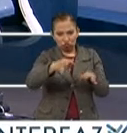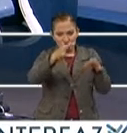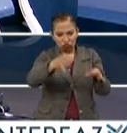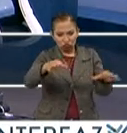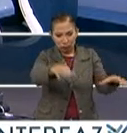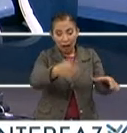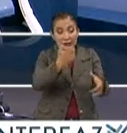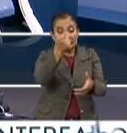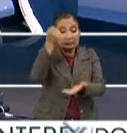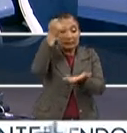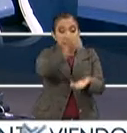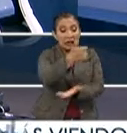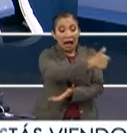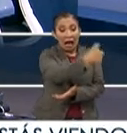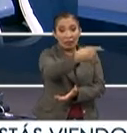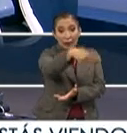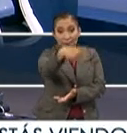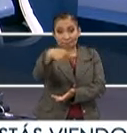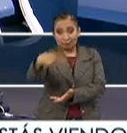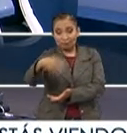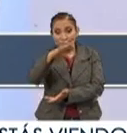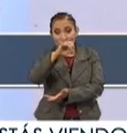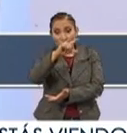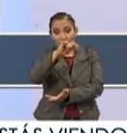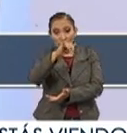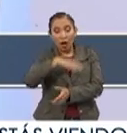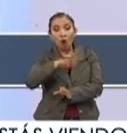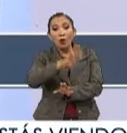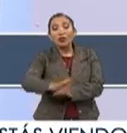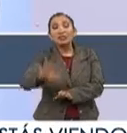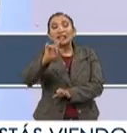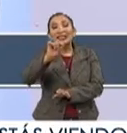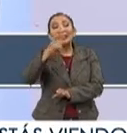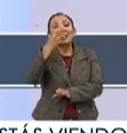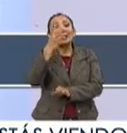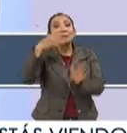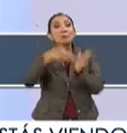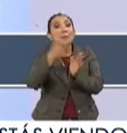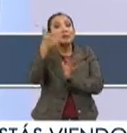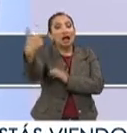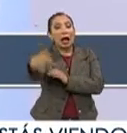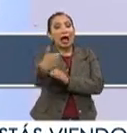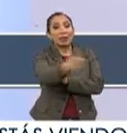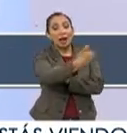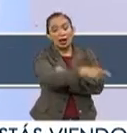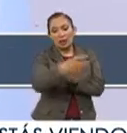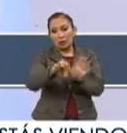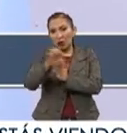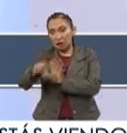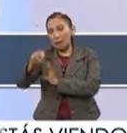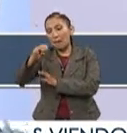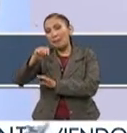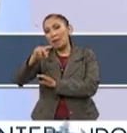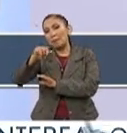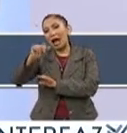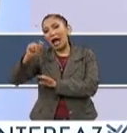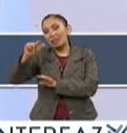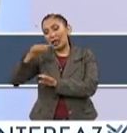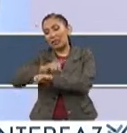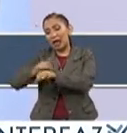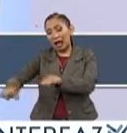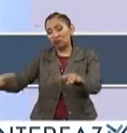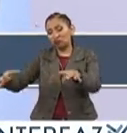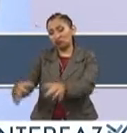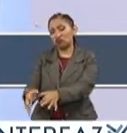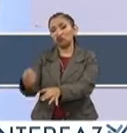El presupuesto que tuvo cada cada colonia fue de cuatrocientos setenta y tres mil pesos, mientras que, por ejemplo, Milpalta, que es una una delegación